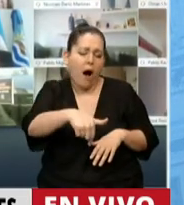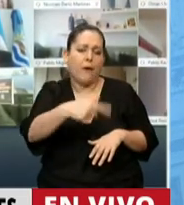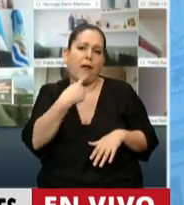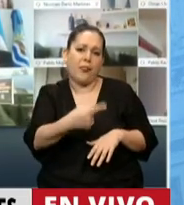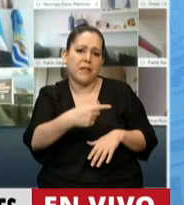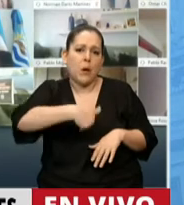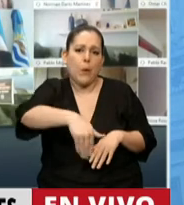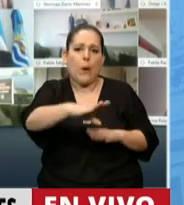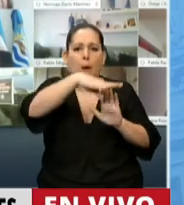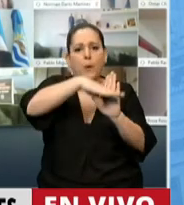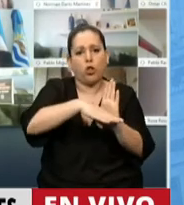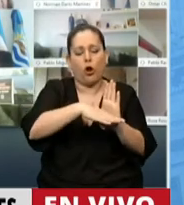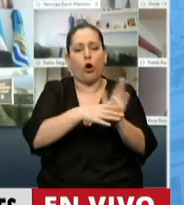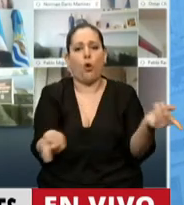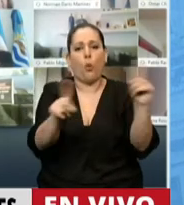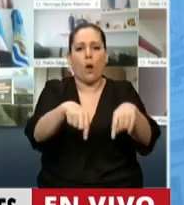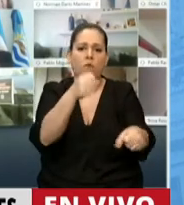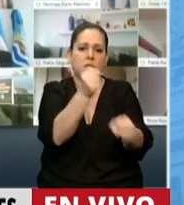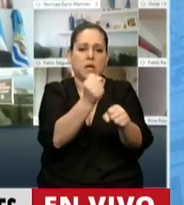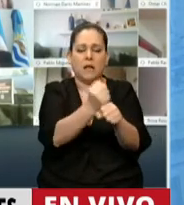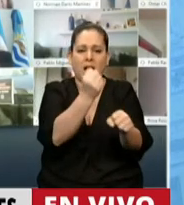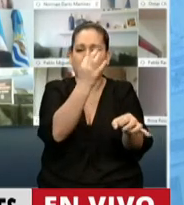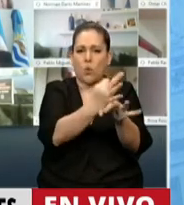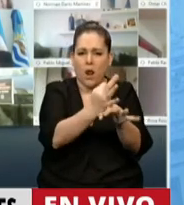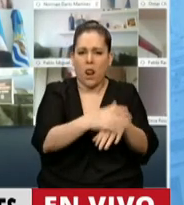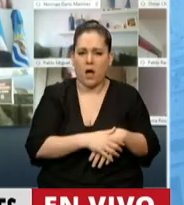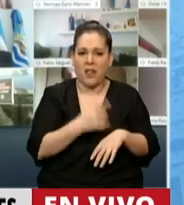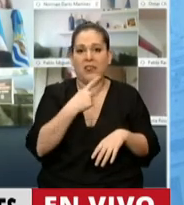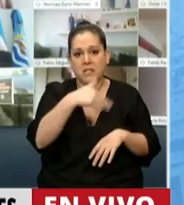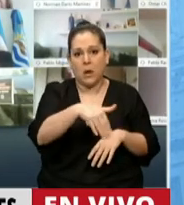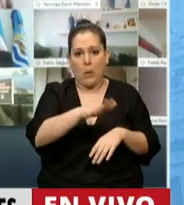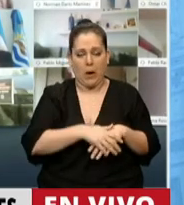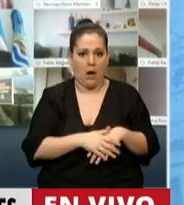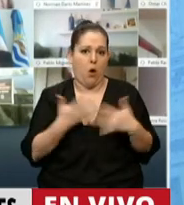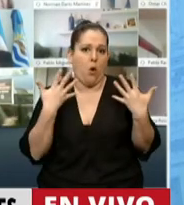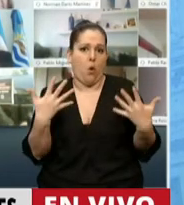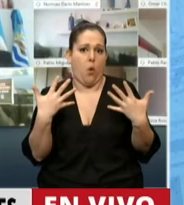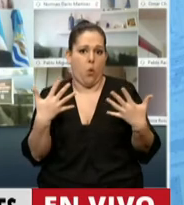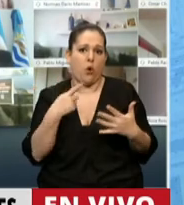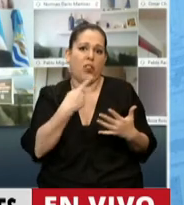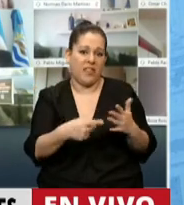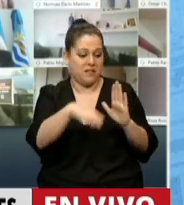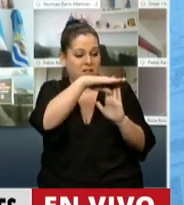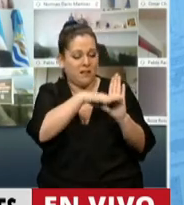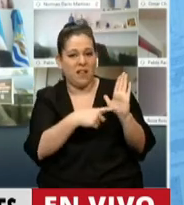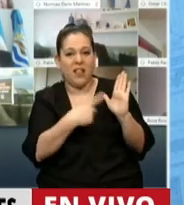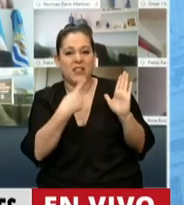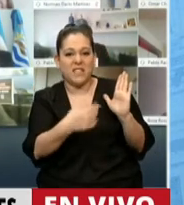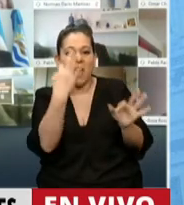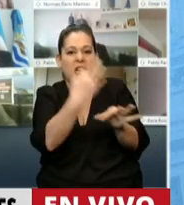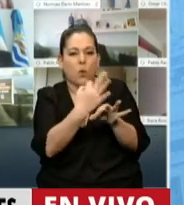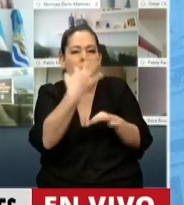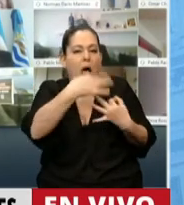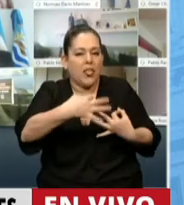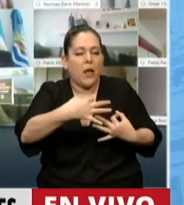protocolo de regreso a las escuelas que obviamente plantea que las escuelas deben estar en condiciones, pero la